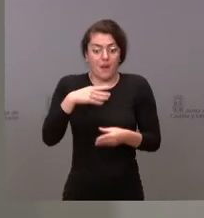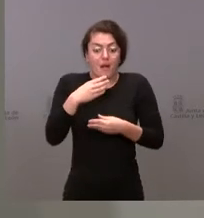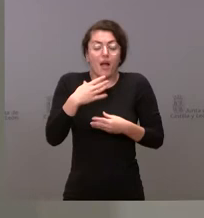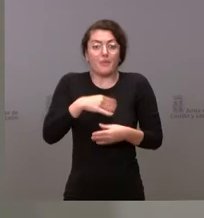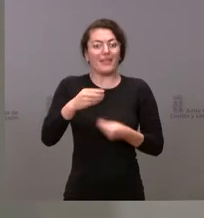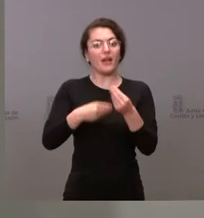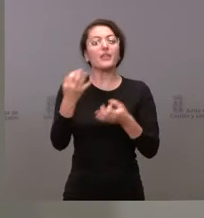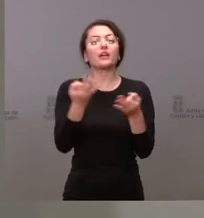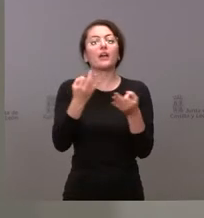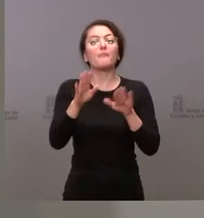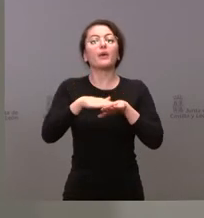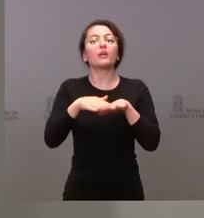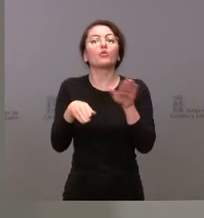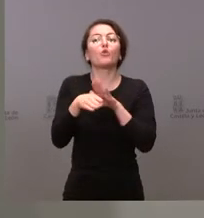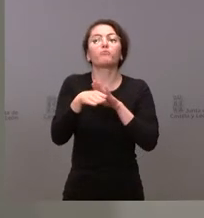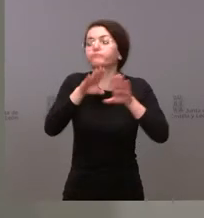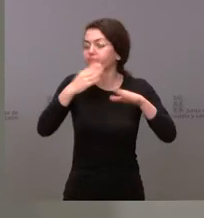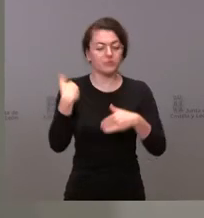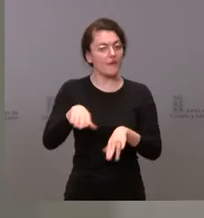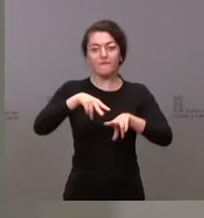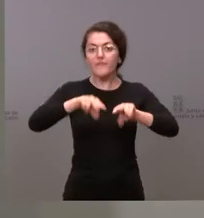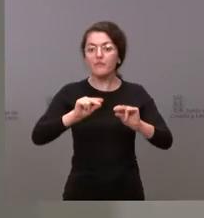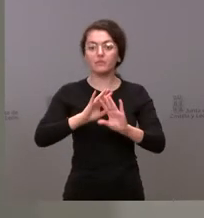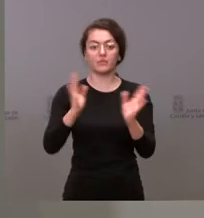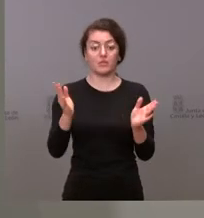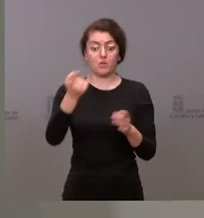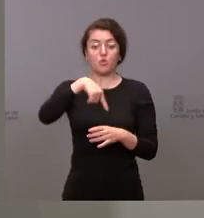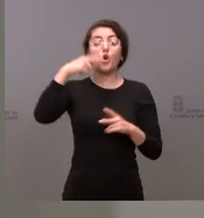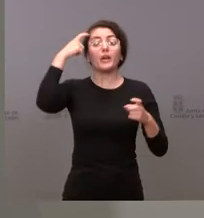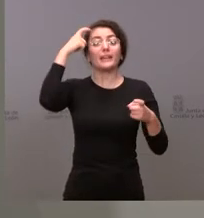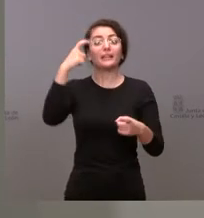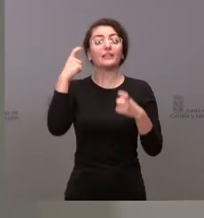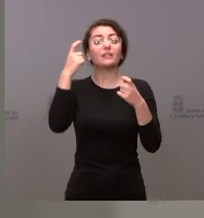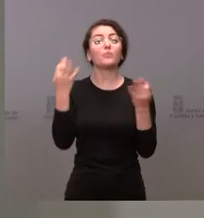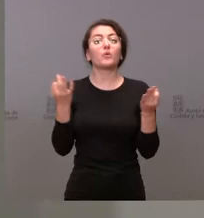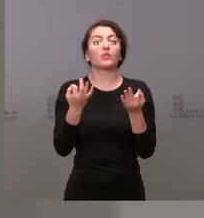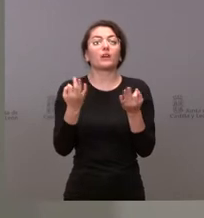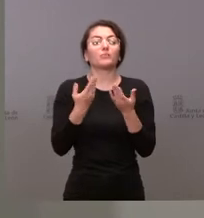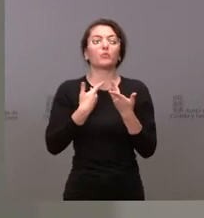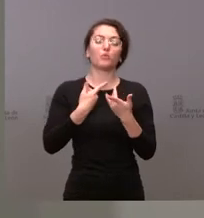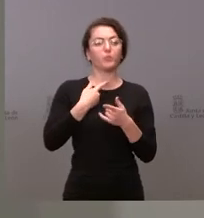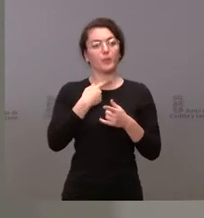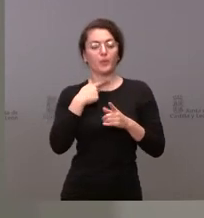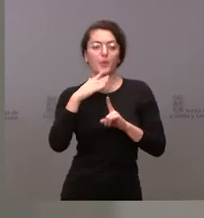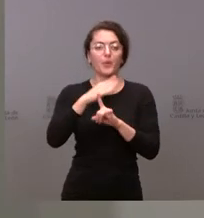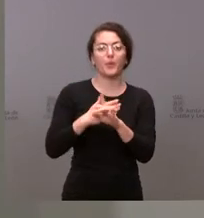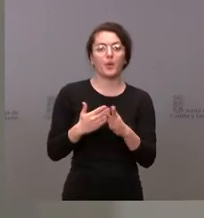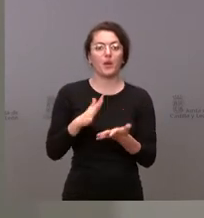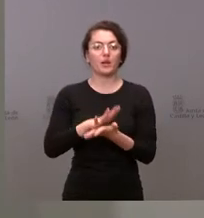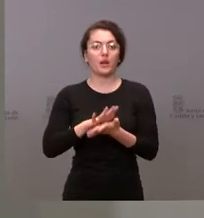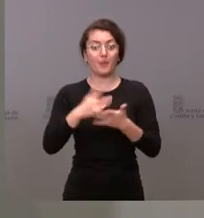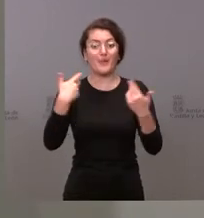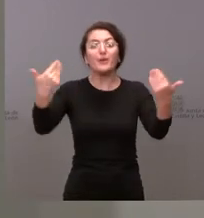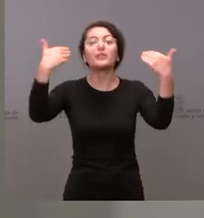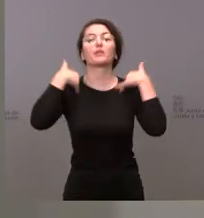bueno nosotros intentamos todos tenemos que intentar bajar la presión pero quien es responsable de la actitud de su grupo